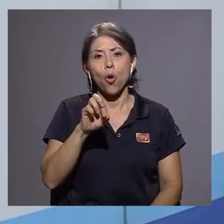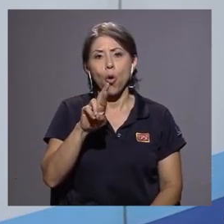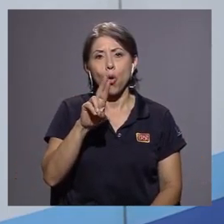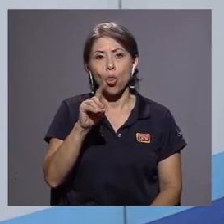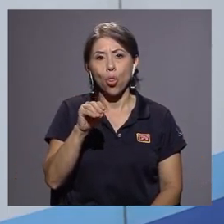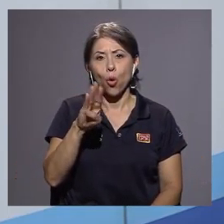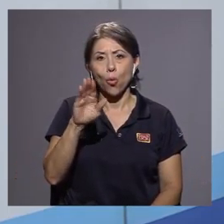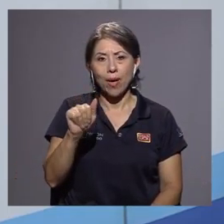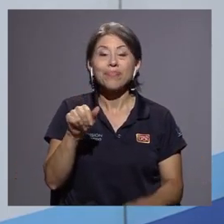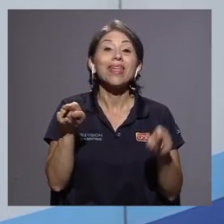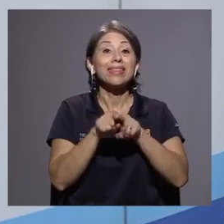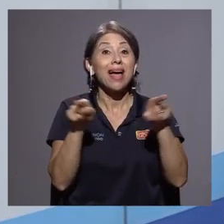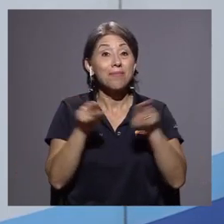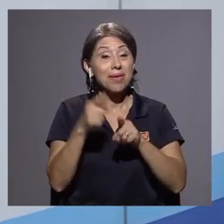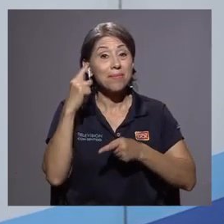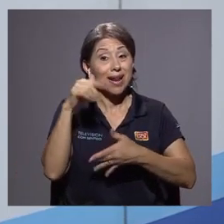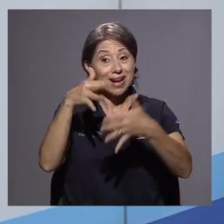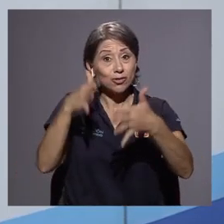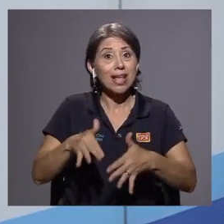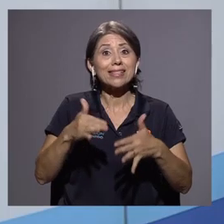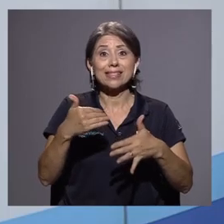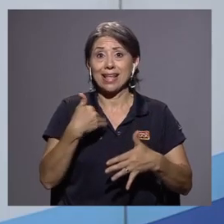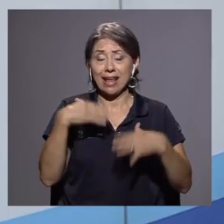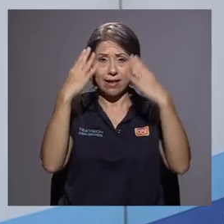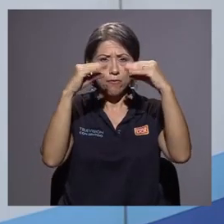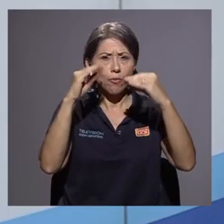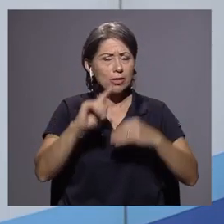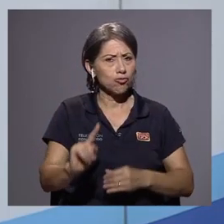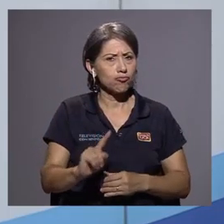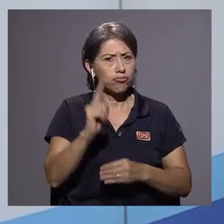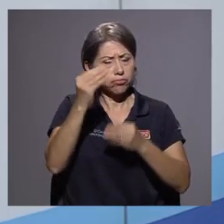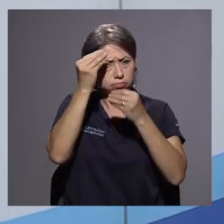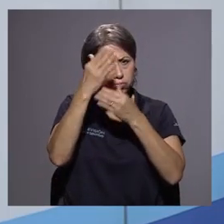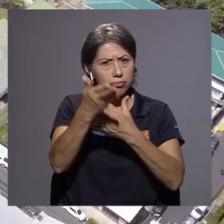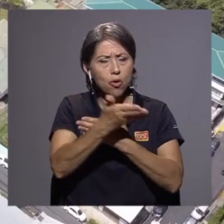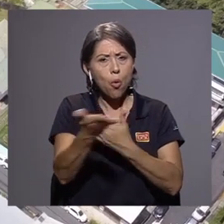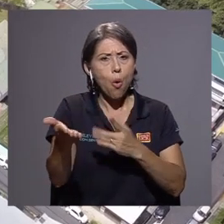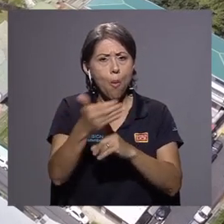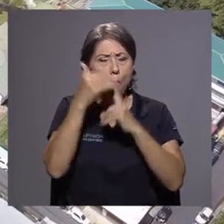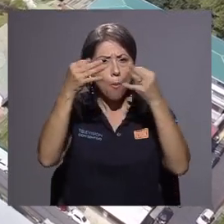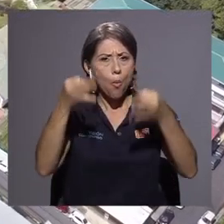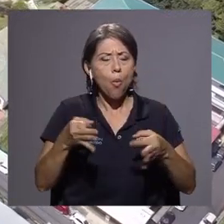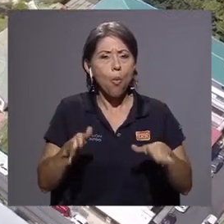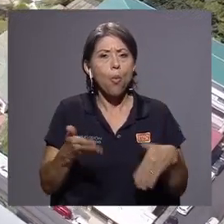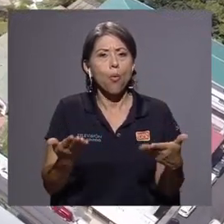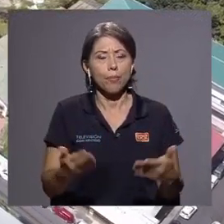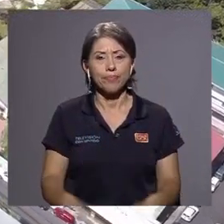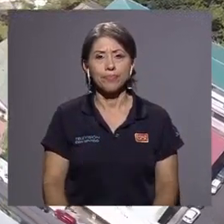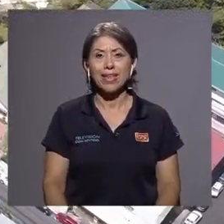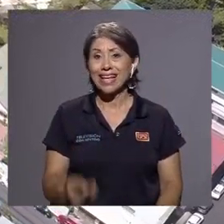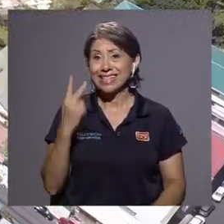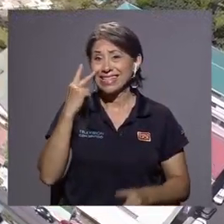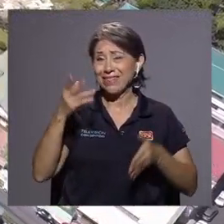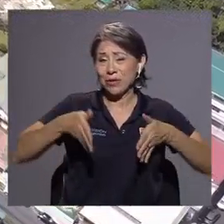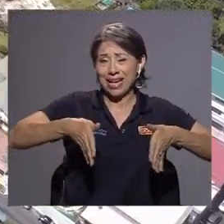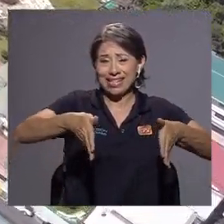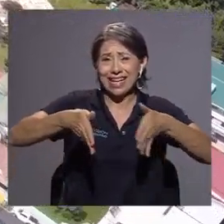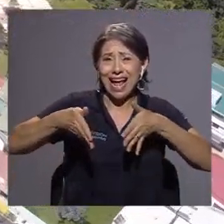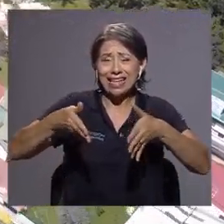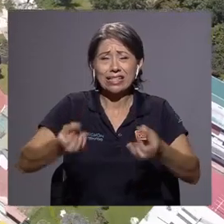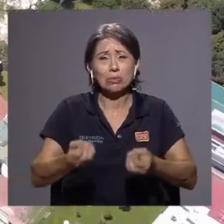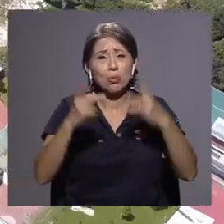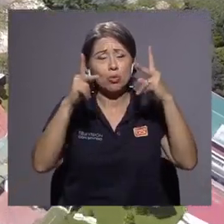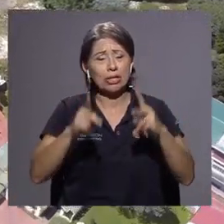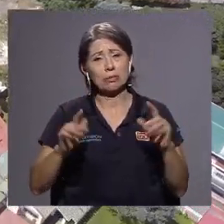proceso y que los estudiantes tengamos la información de primera mano de cómo se da esa toma de decisiones. Se vio en las calles miles, pero miles de